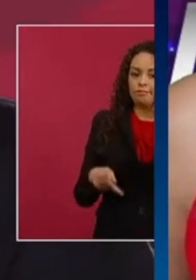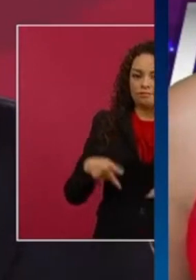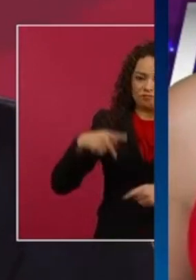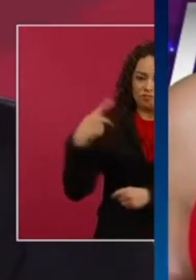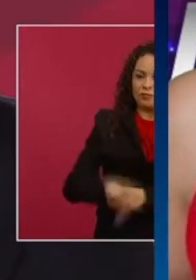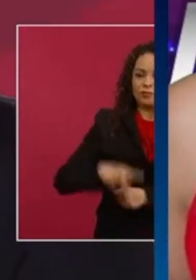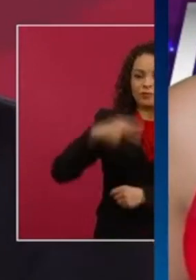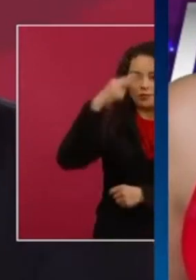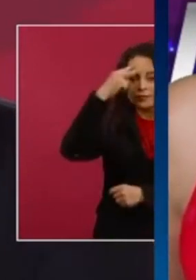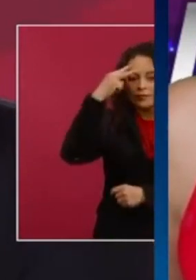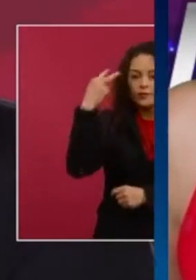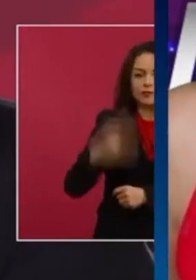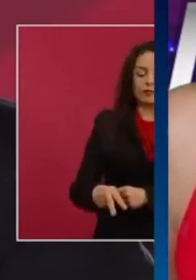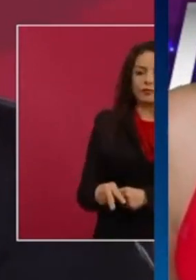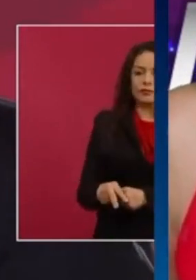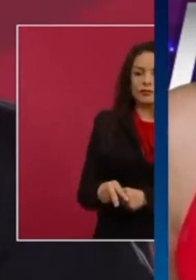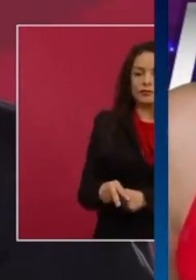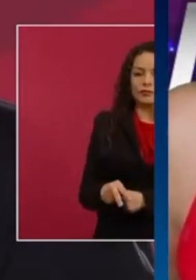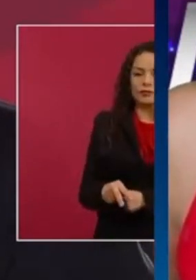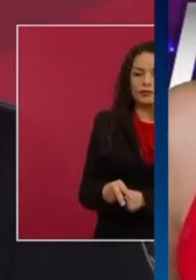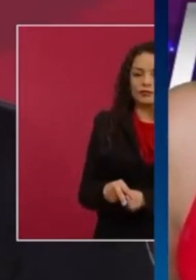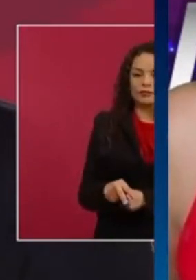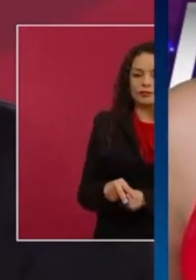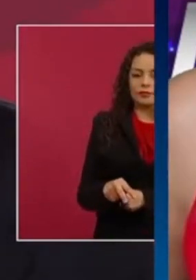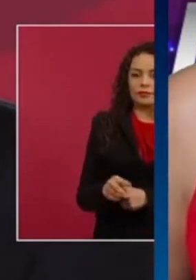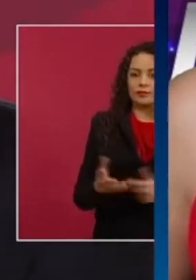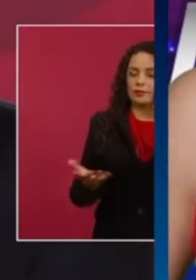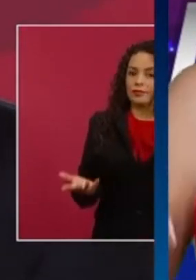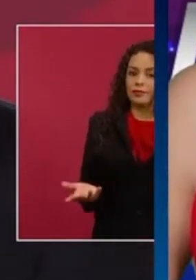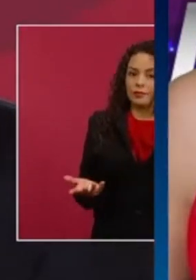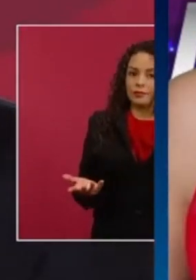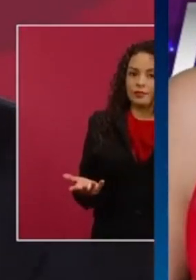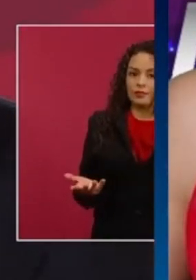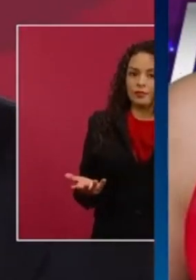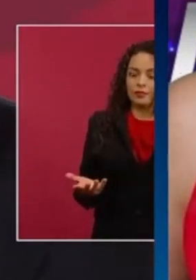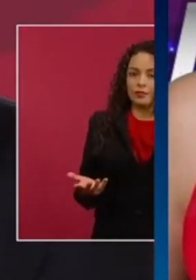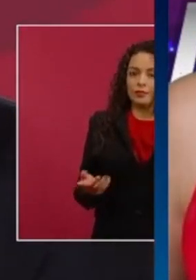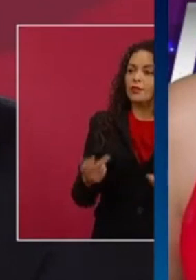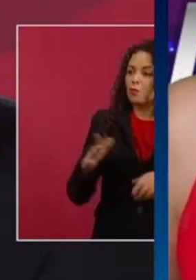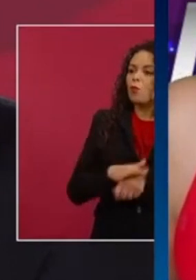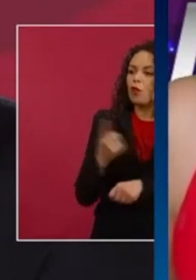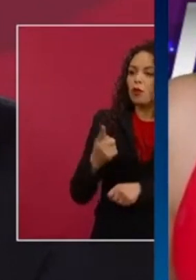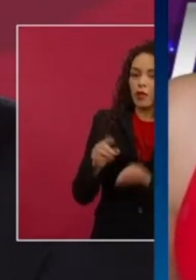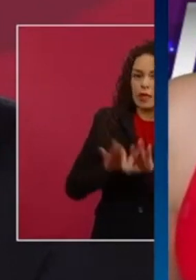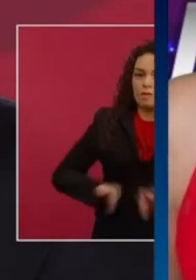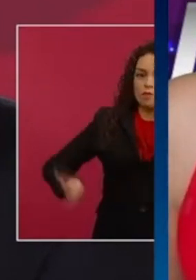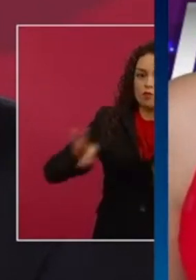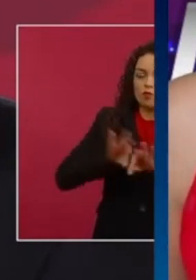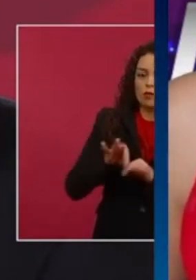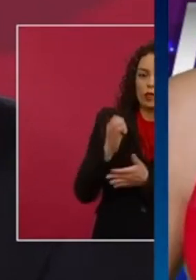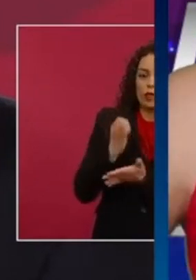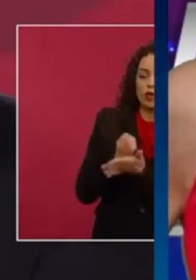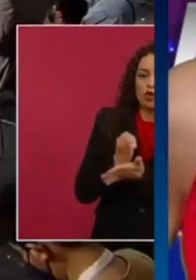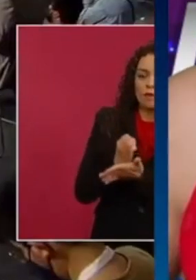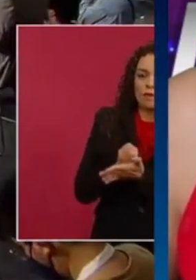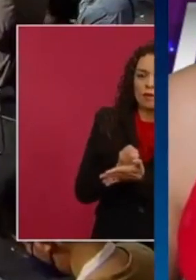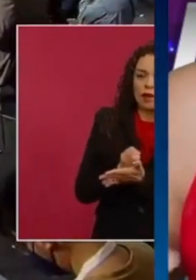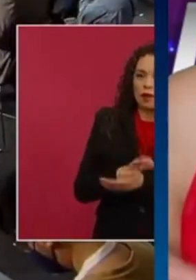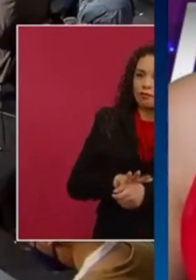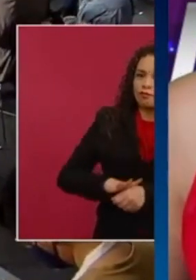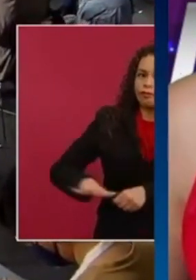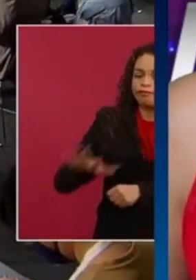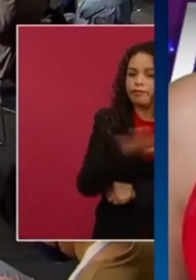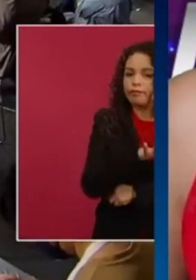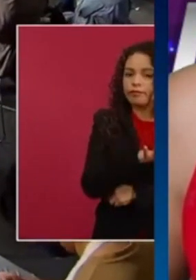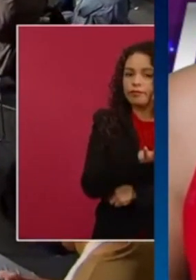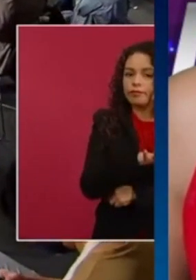eléctrica. Por supuesto que llenó de emoción al presidente López Obrador, porque claro que los mexicanos queremos una soberanía energética. Claro